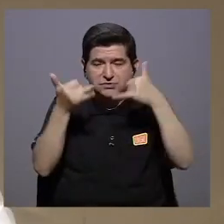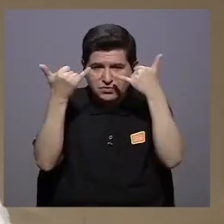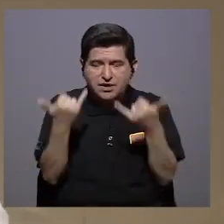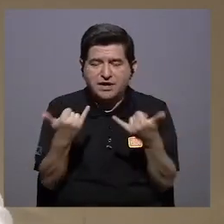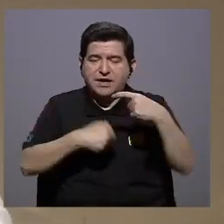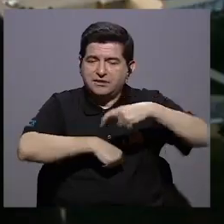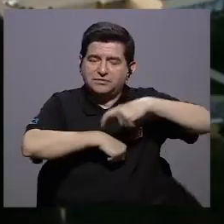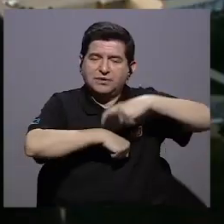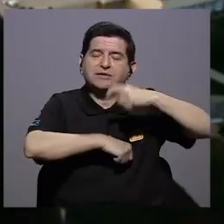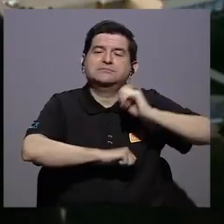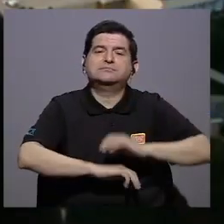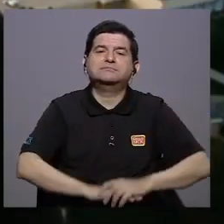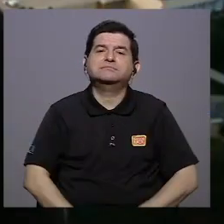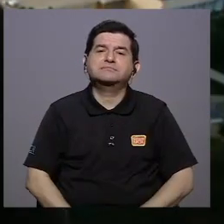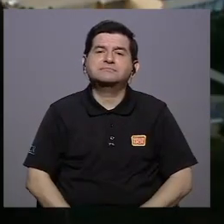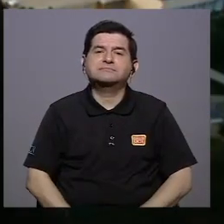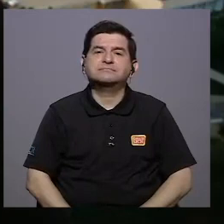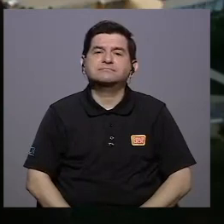tiempos?